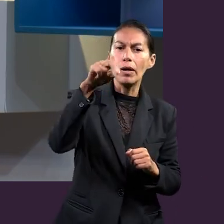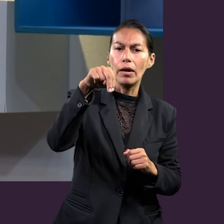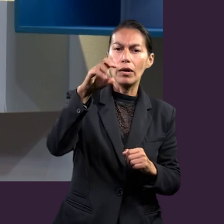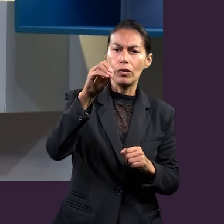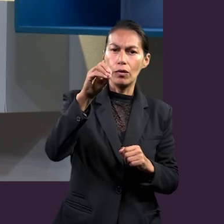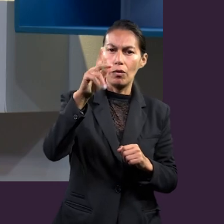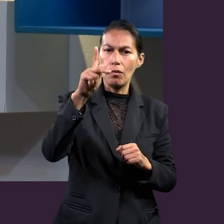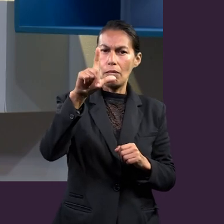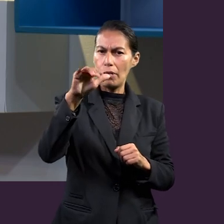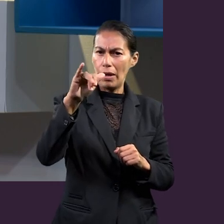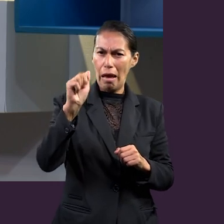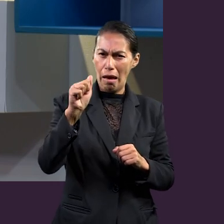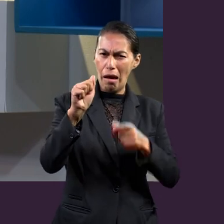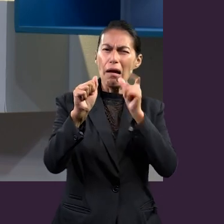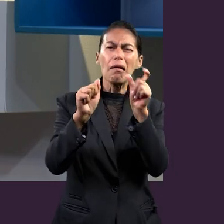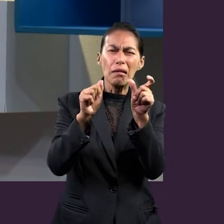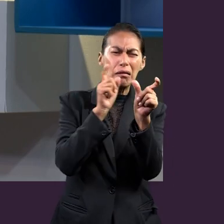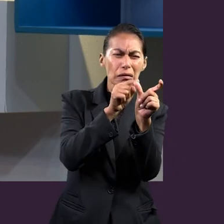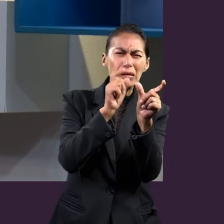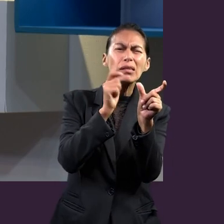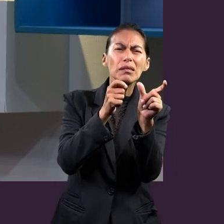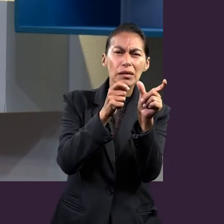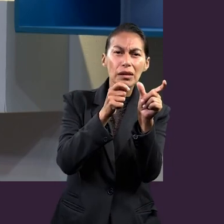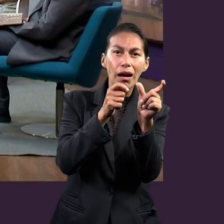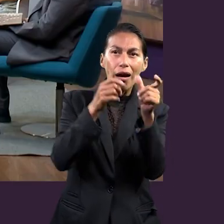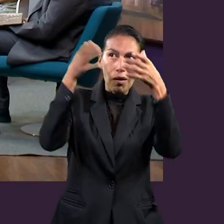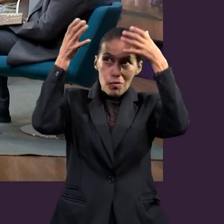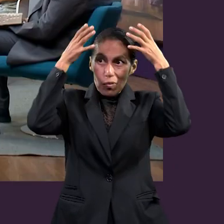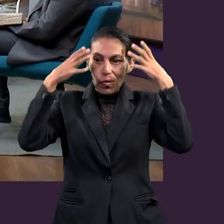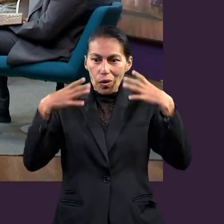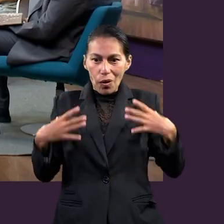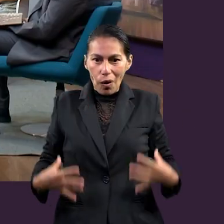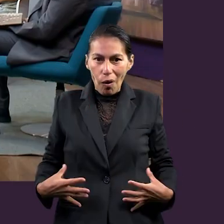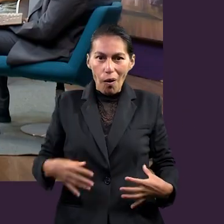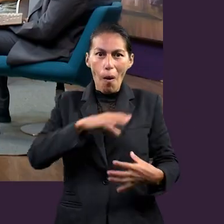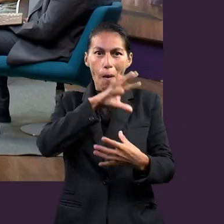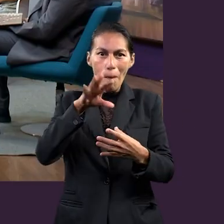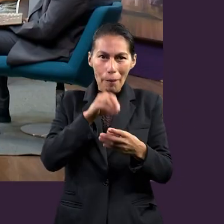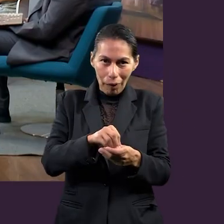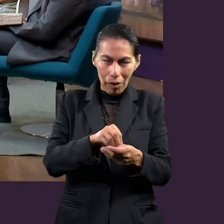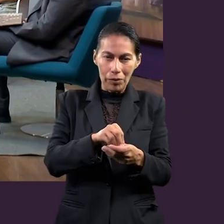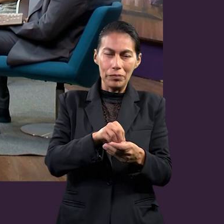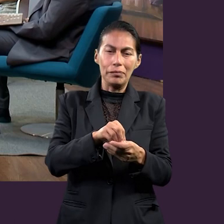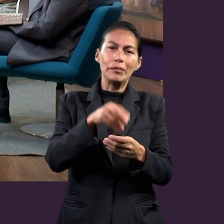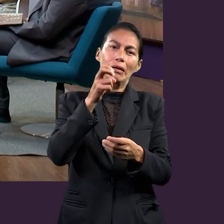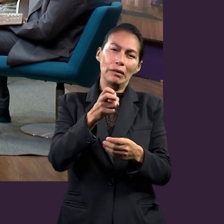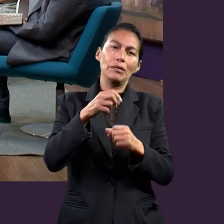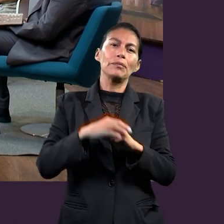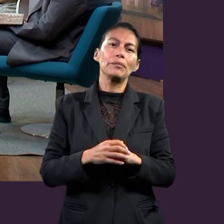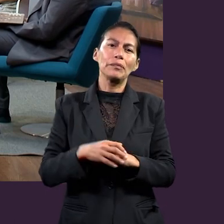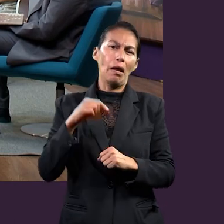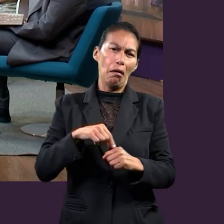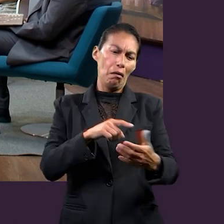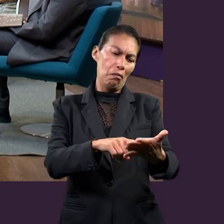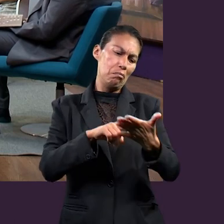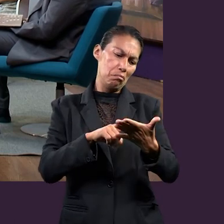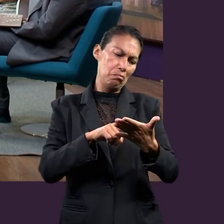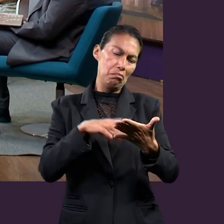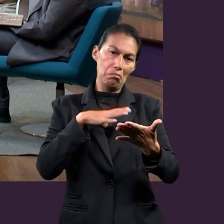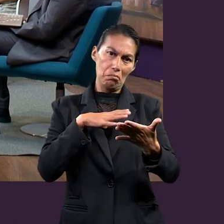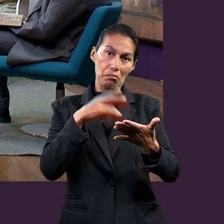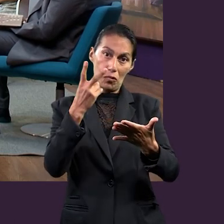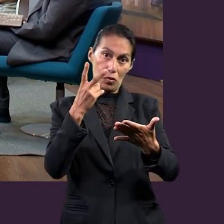aquí habla de la panoplia. ¿Sí vieron esa palabra? Panoplia, panoplia, que es toda la armadura. Y esa frase, toda la armadura,